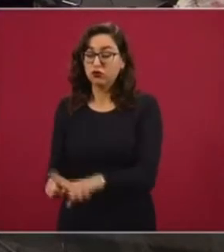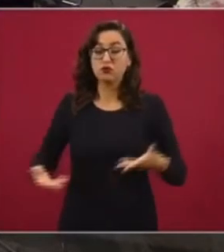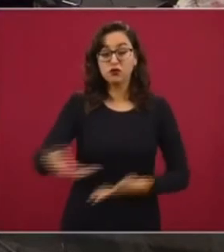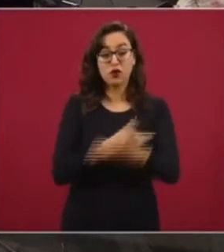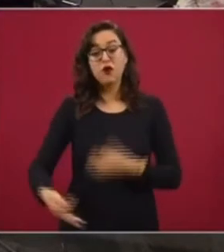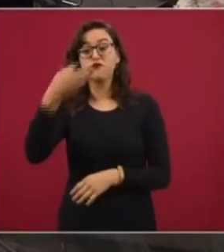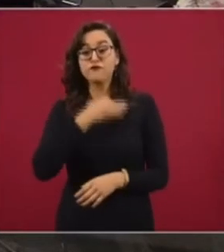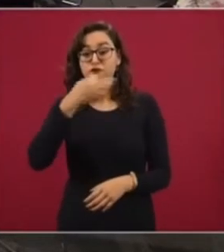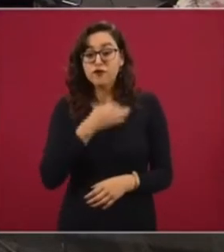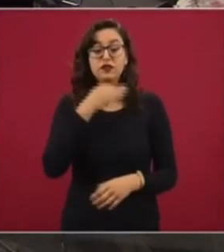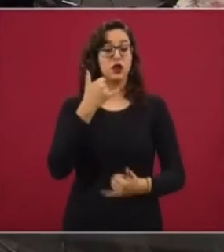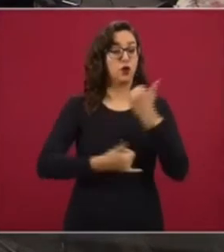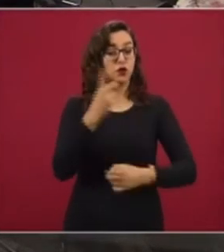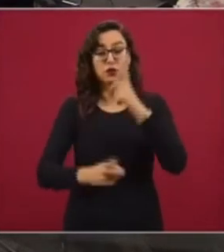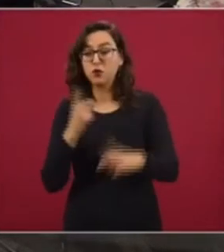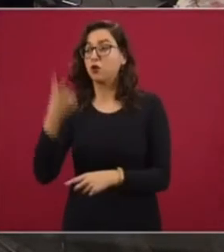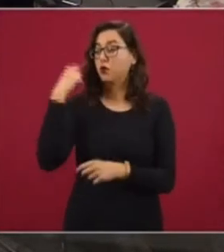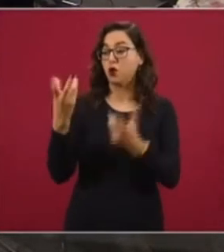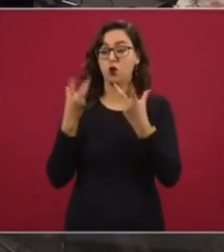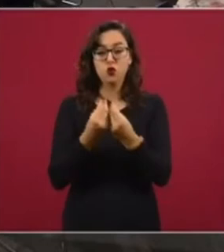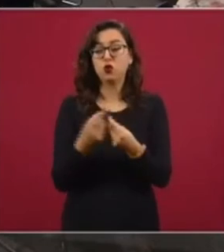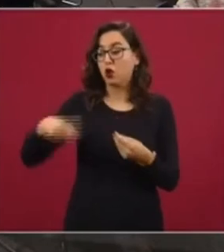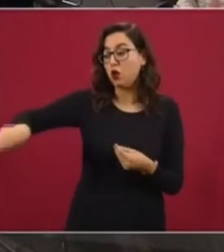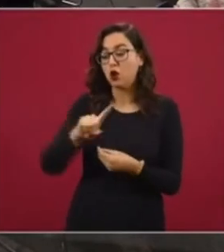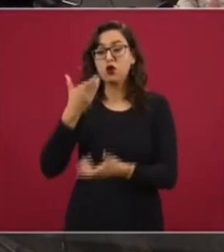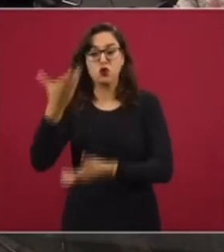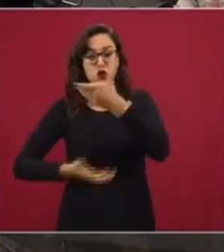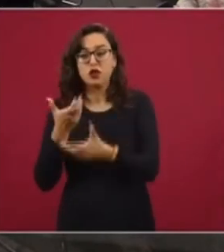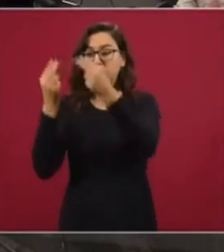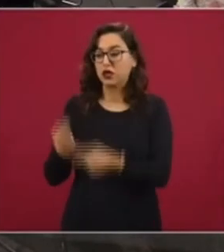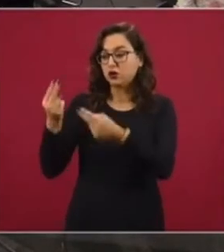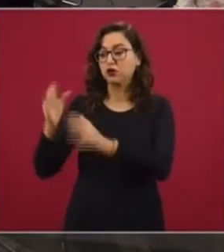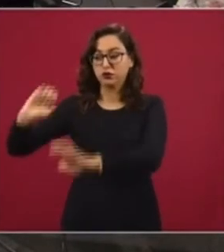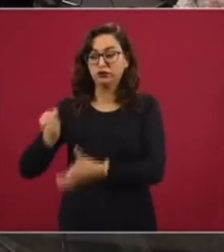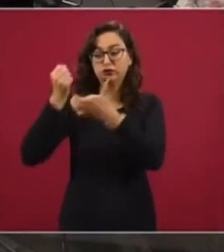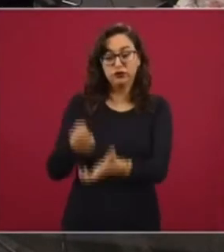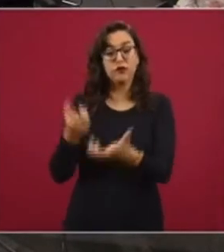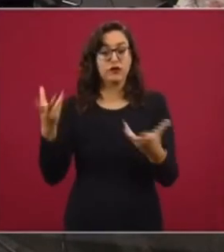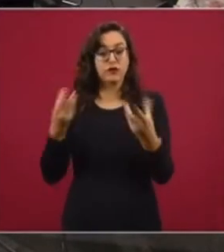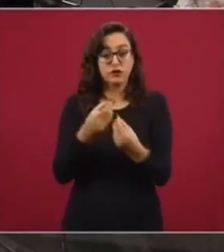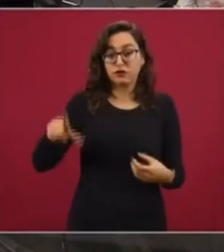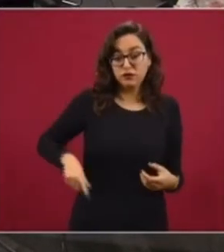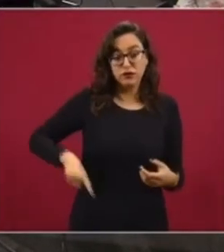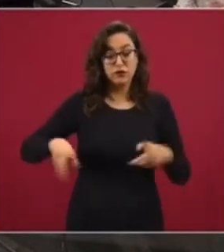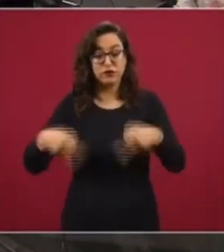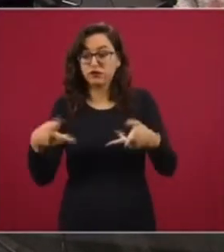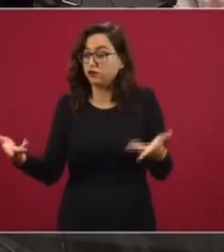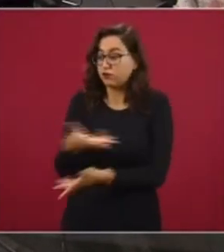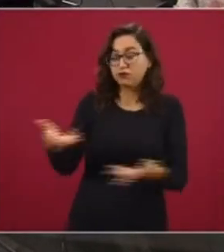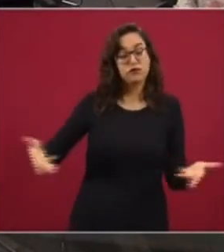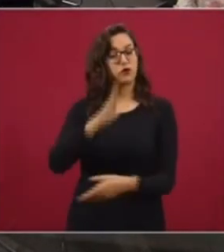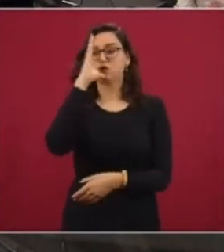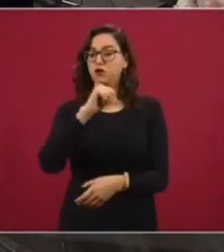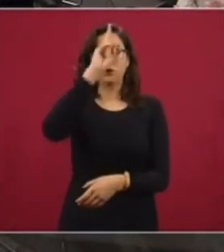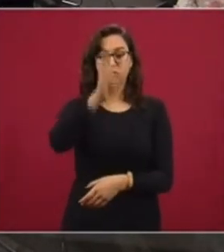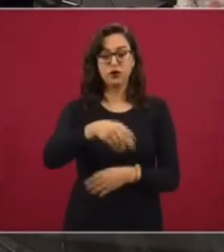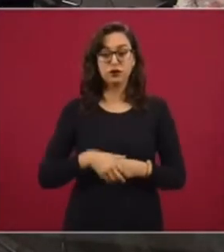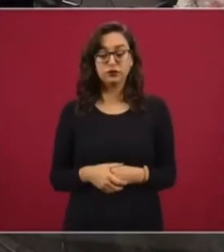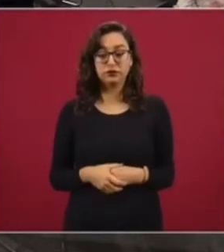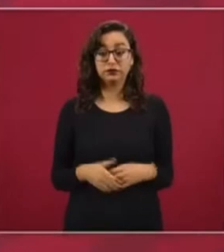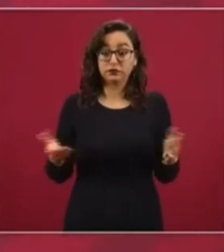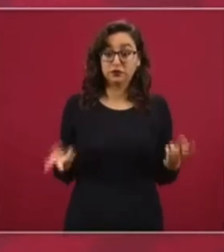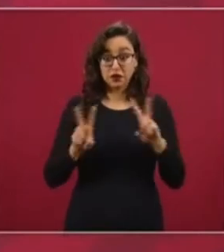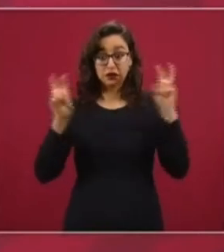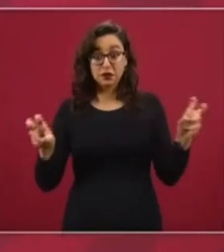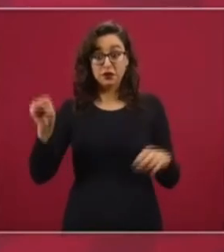viajar con contratistas, grandes contribuyentes, proveedores o inversionistas vinculados a la función pública. No sé si en este caso los líderes